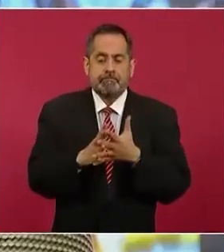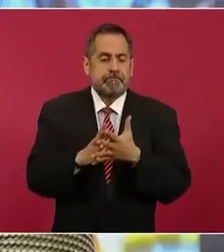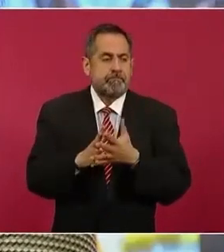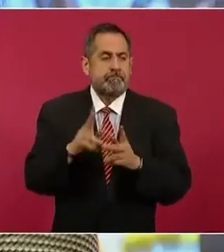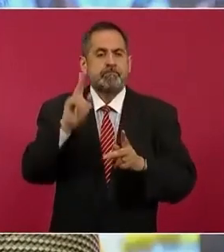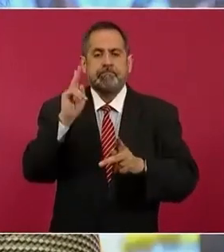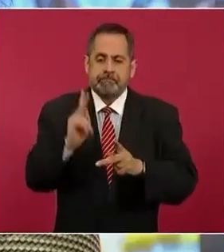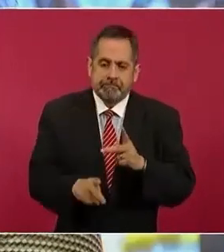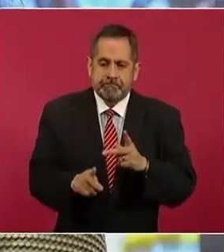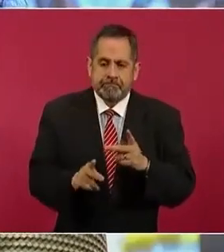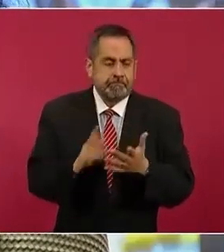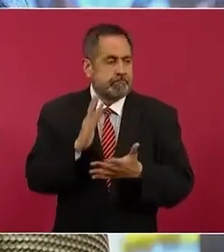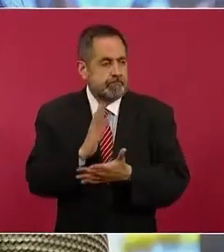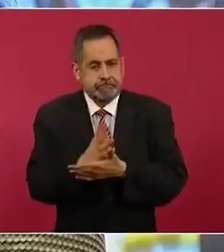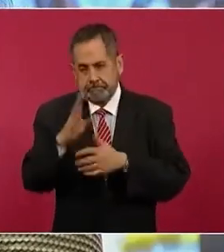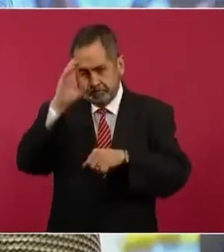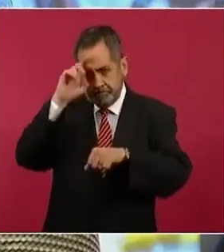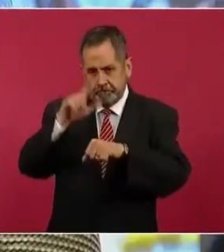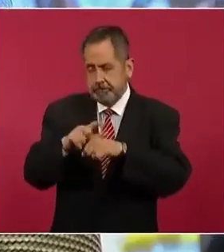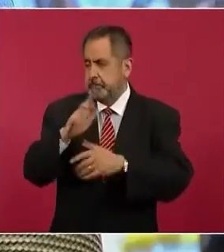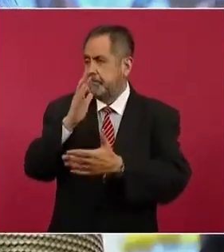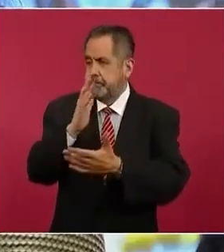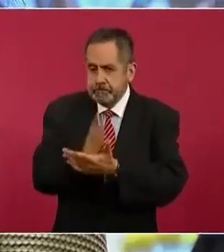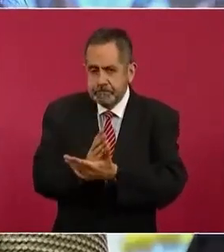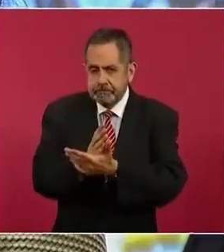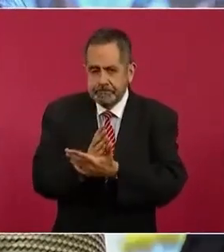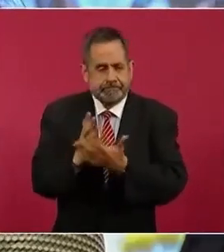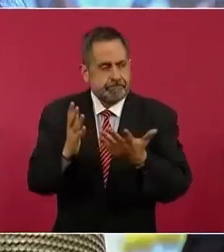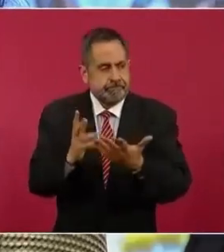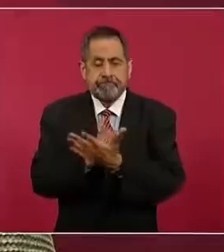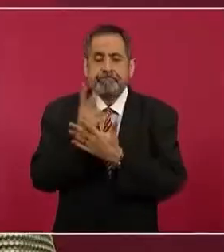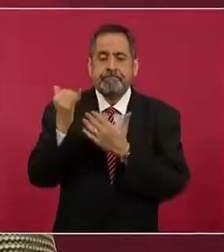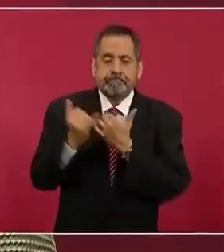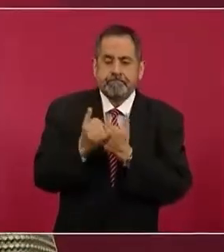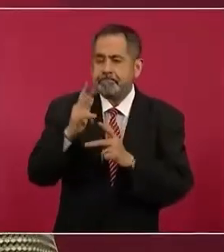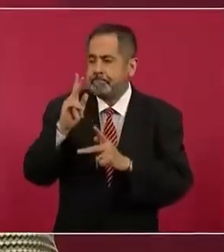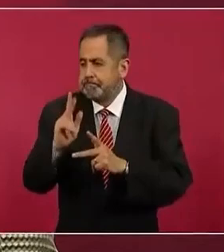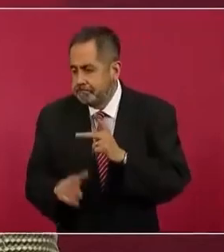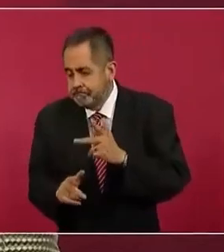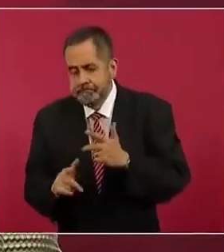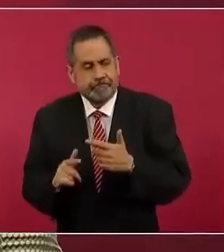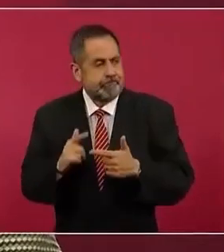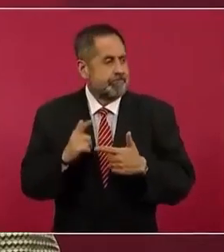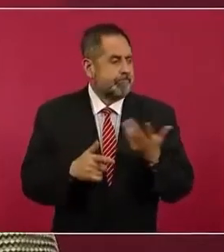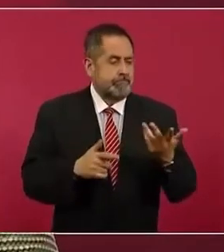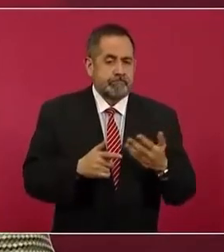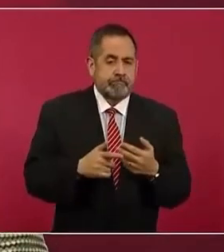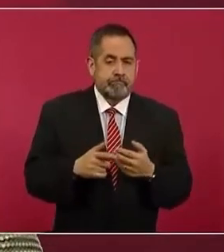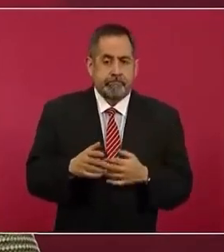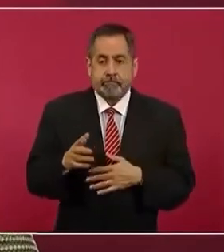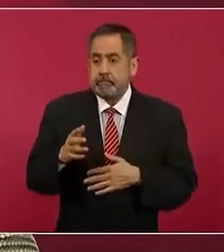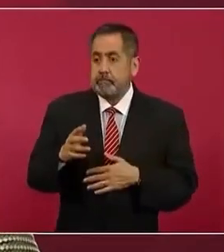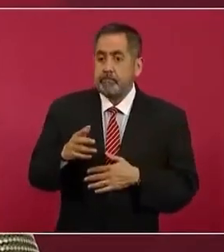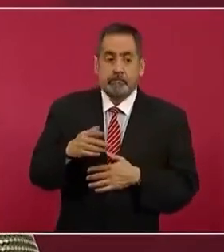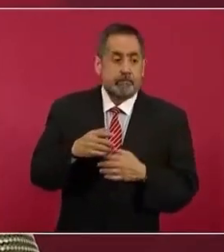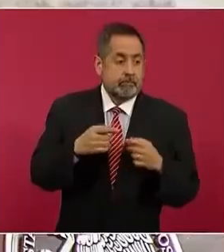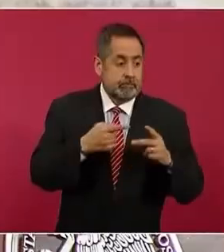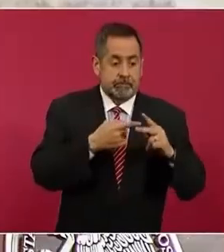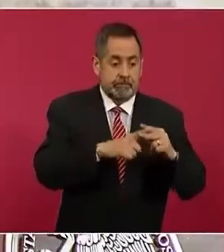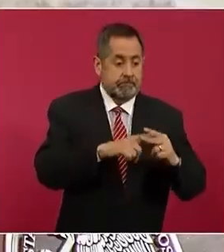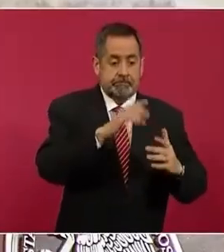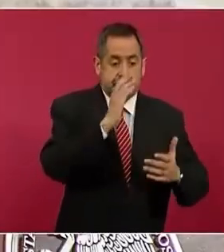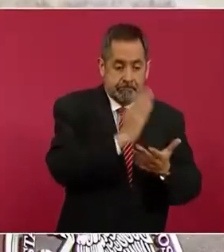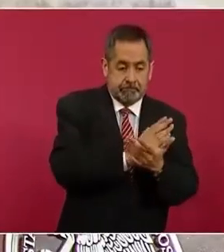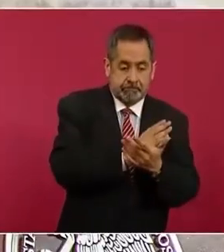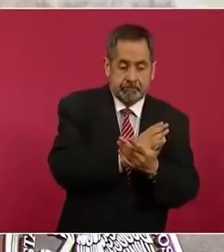la actividad cultural, se pararon los proyectos culturales, fuimos de los sectores primeros en salir, de los últimos en volver.